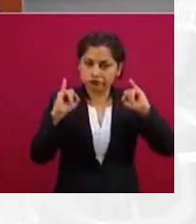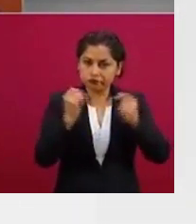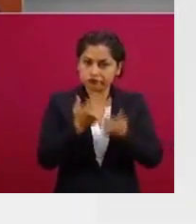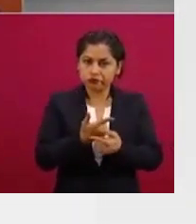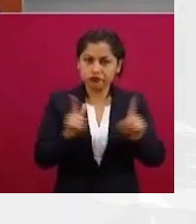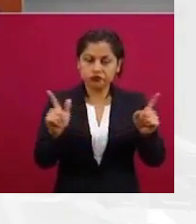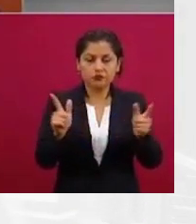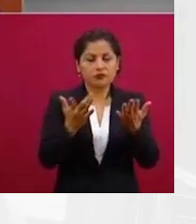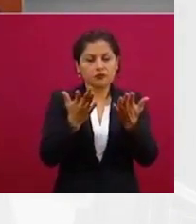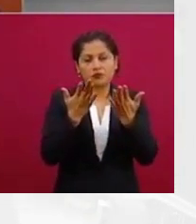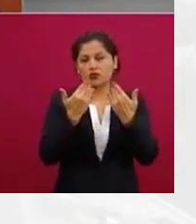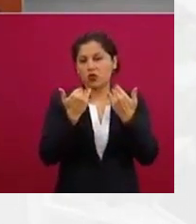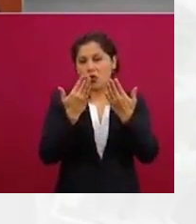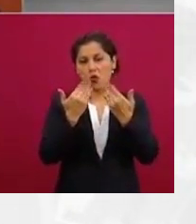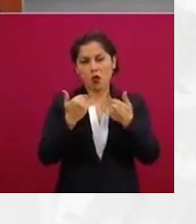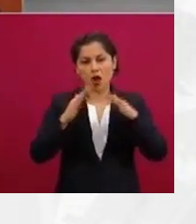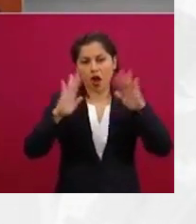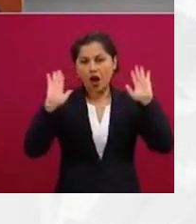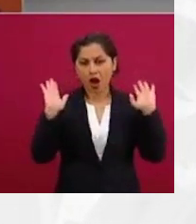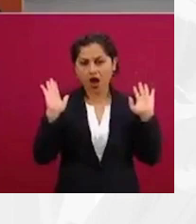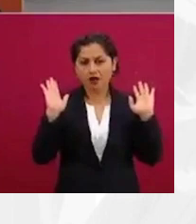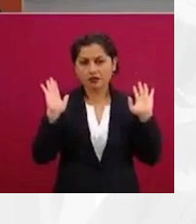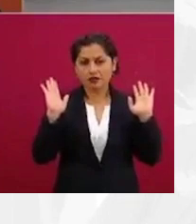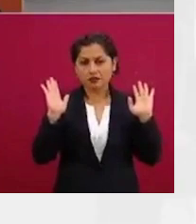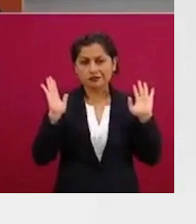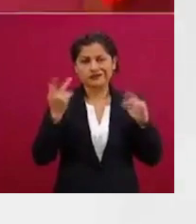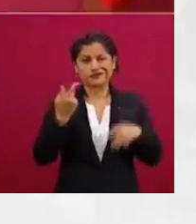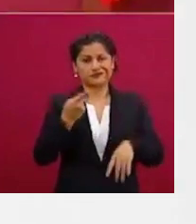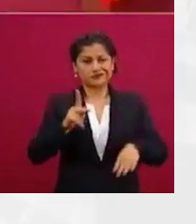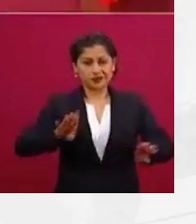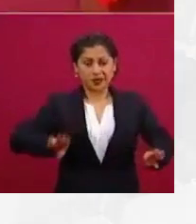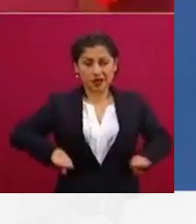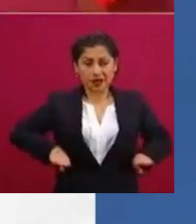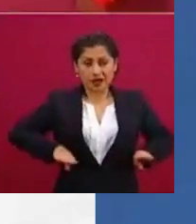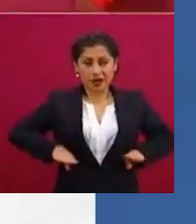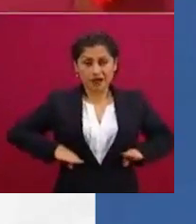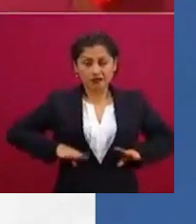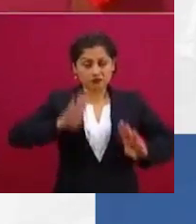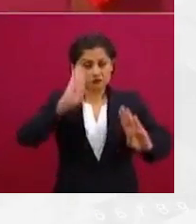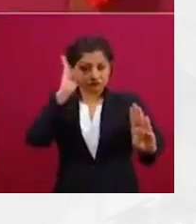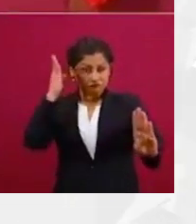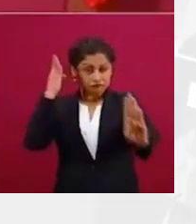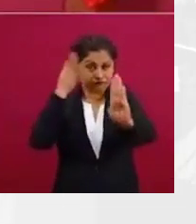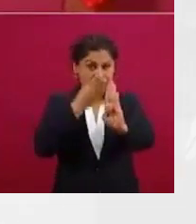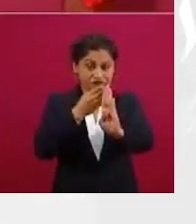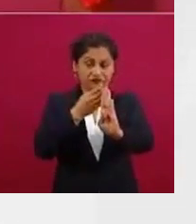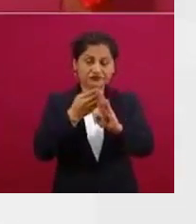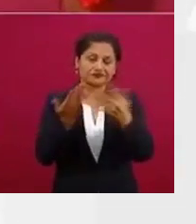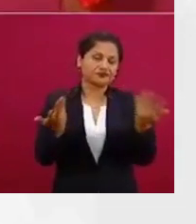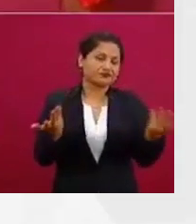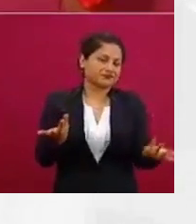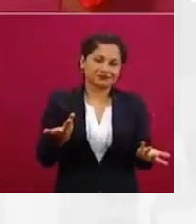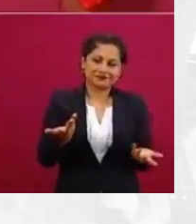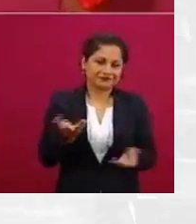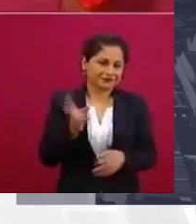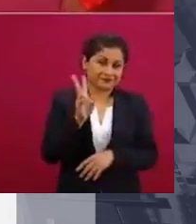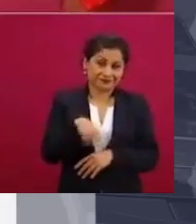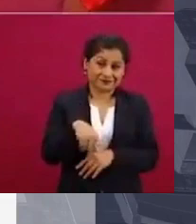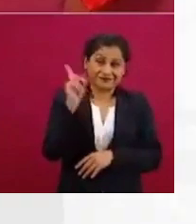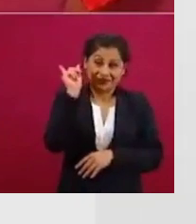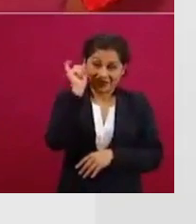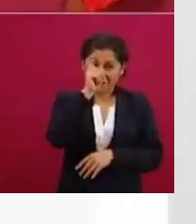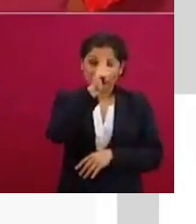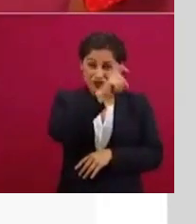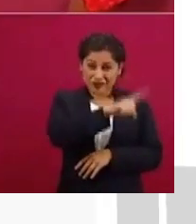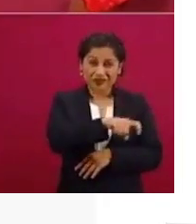importantes, circulares, es así, en estudios de televisión, en Televisa, en Televisión Azteca, en Milenio,